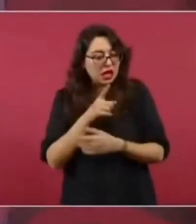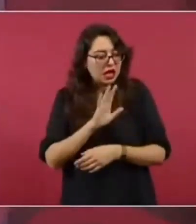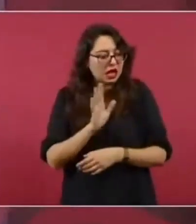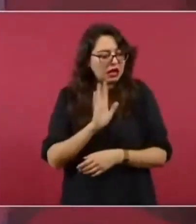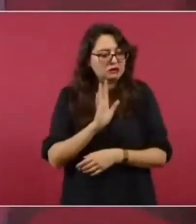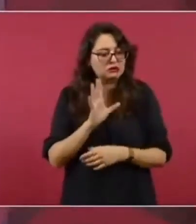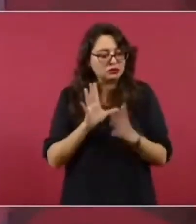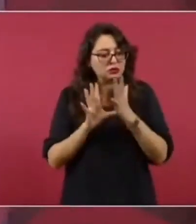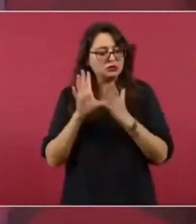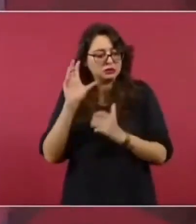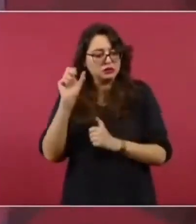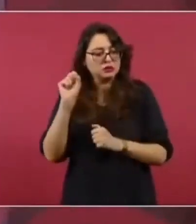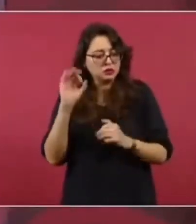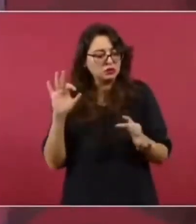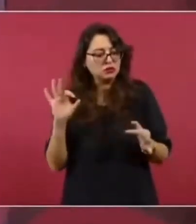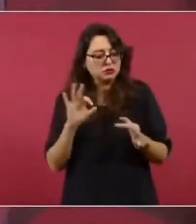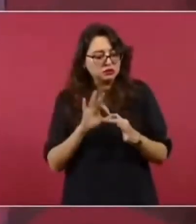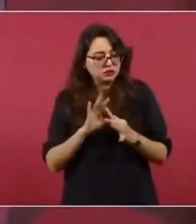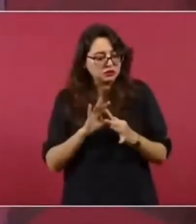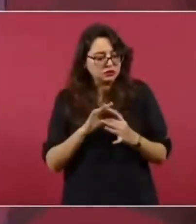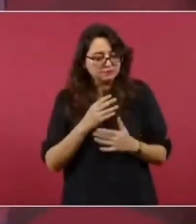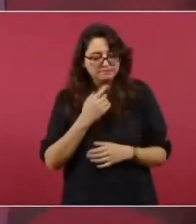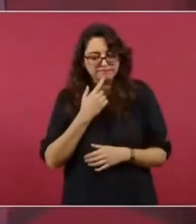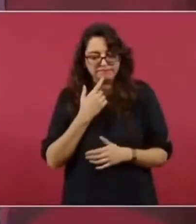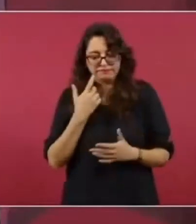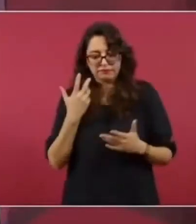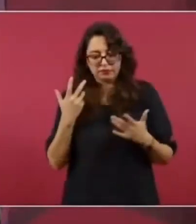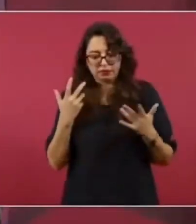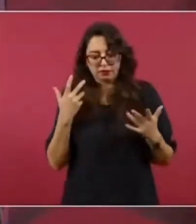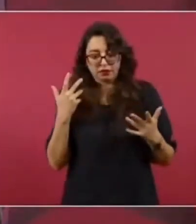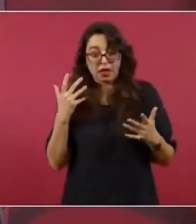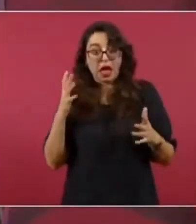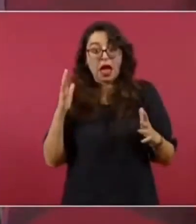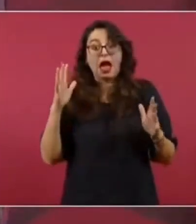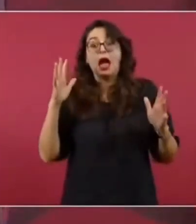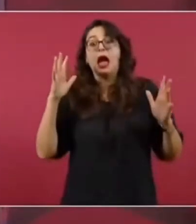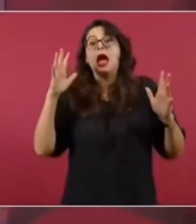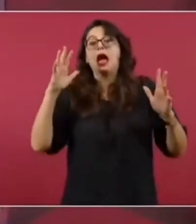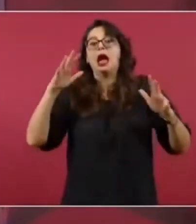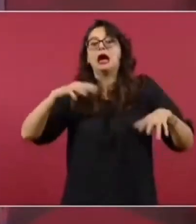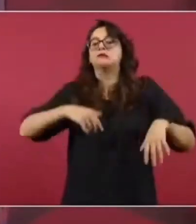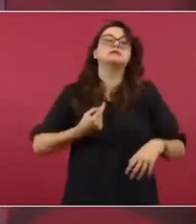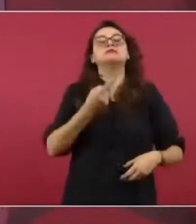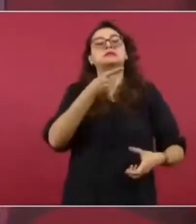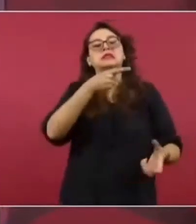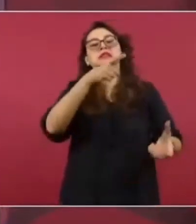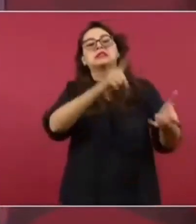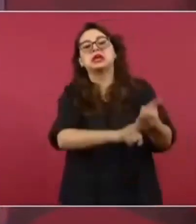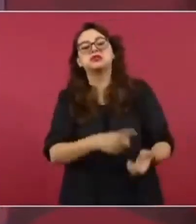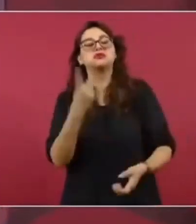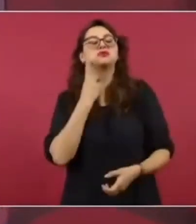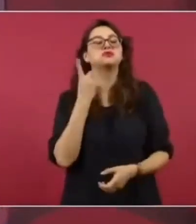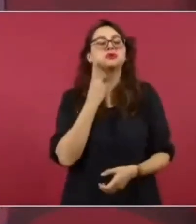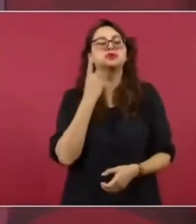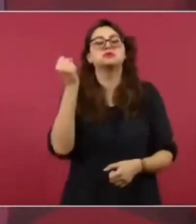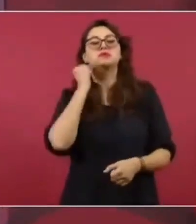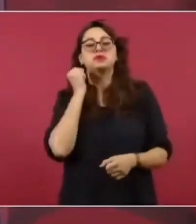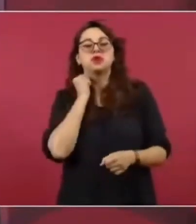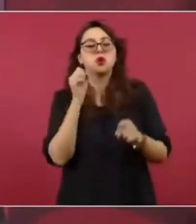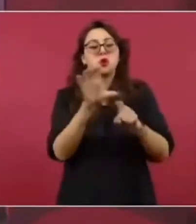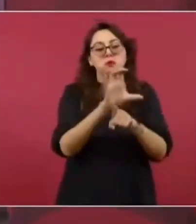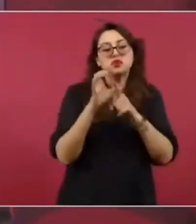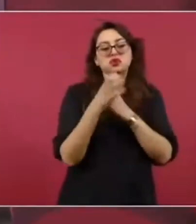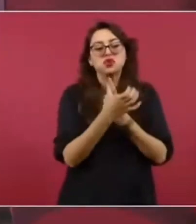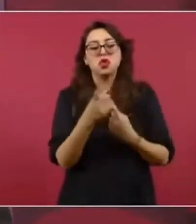de que en las comisiones se discutiera sobre una ley